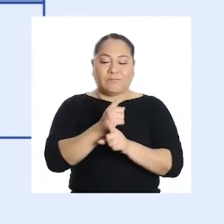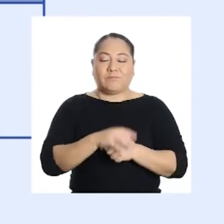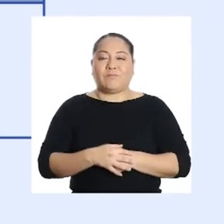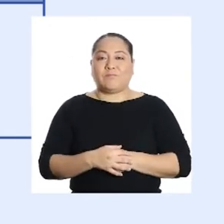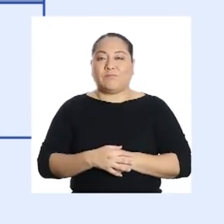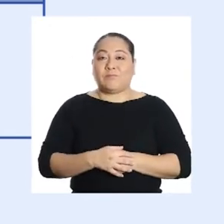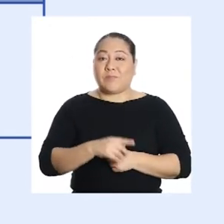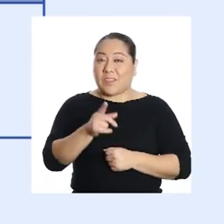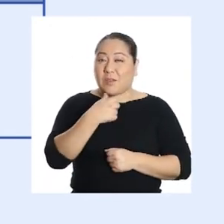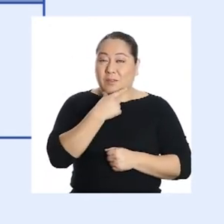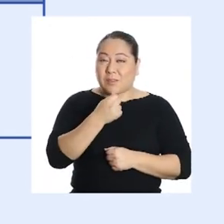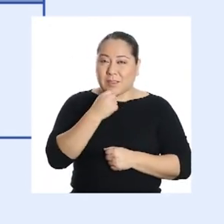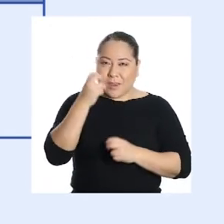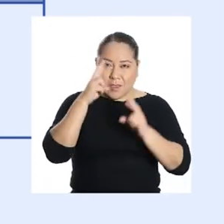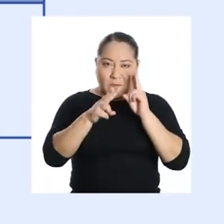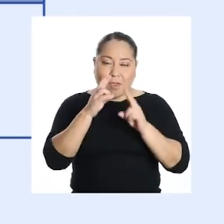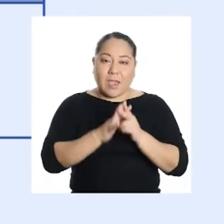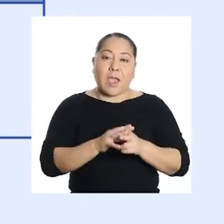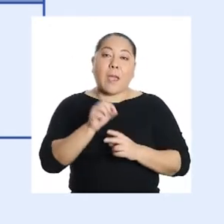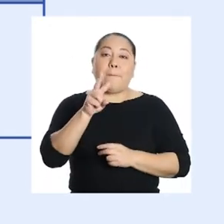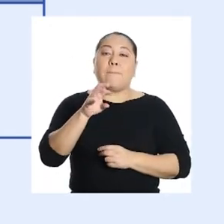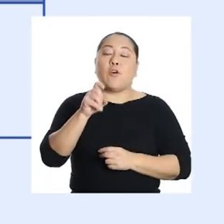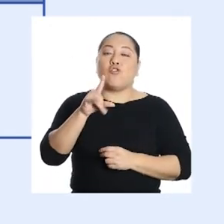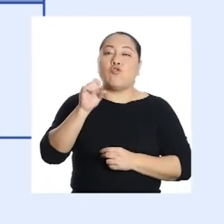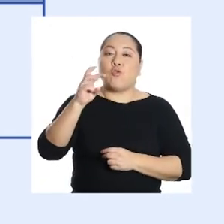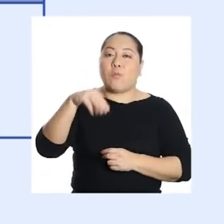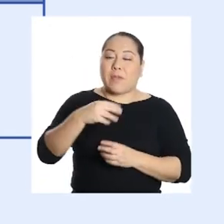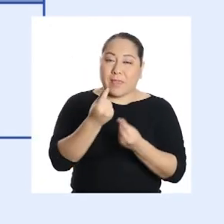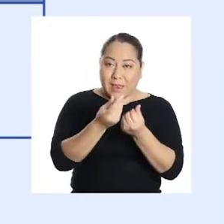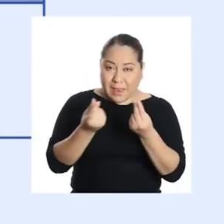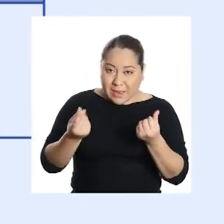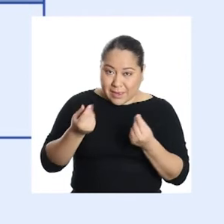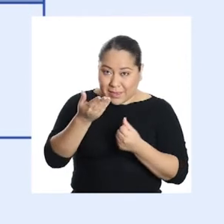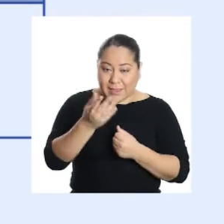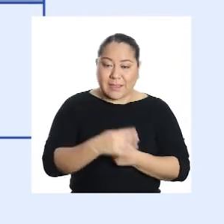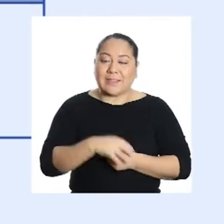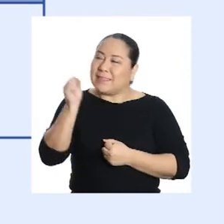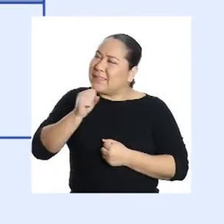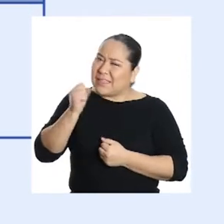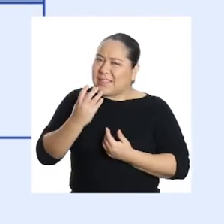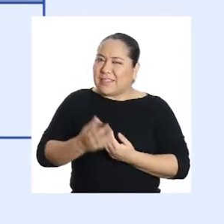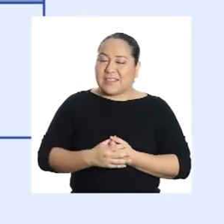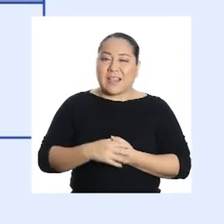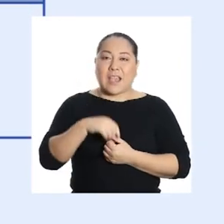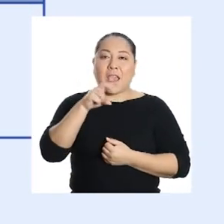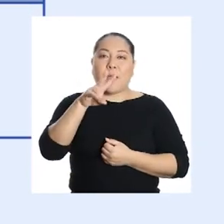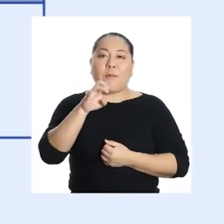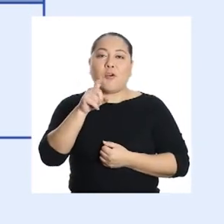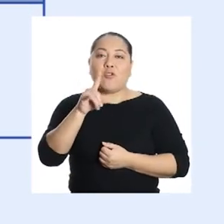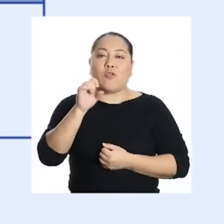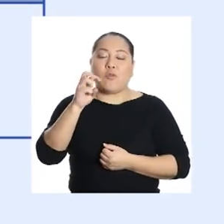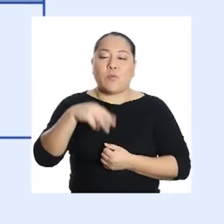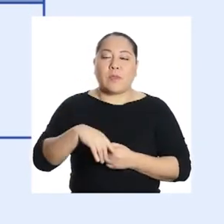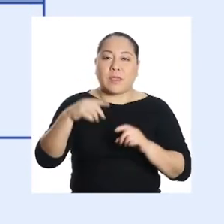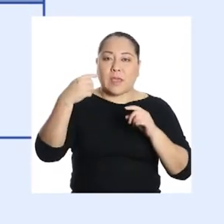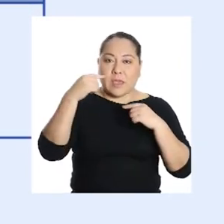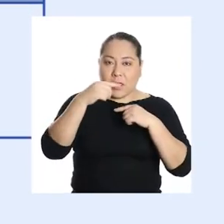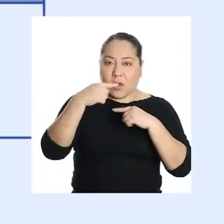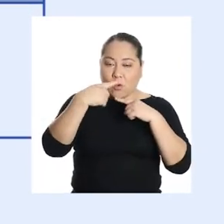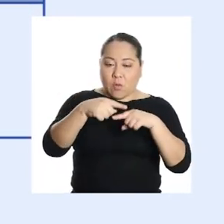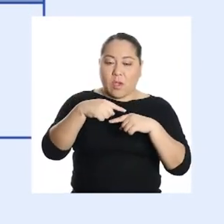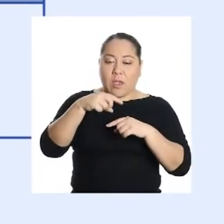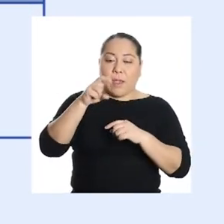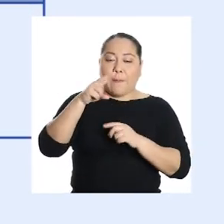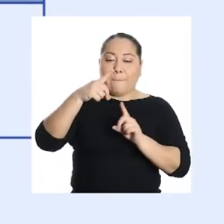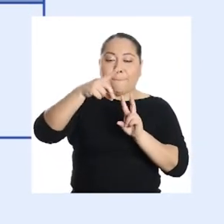¡Exacto! ¿Te gustaría calcular el volumen de la arena, Yamile? Sí, el volumen es igual a